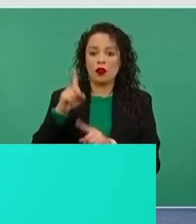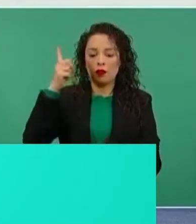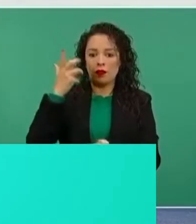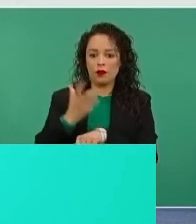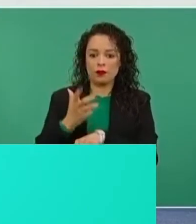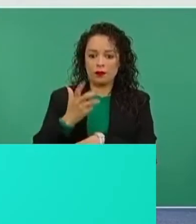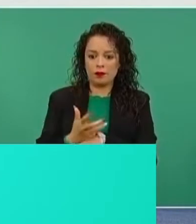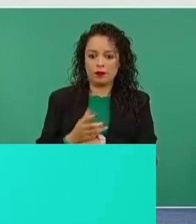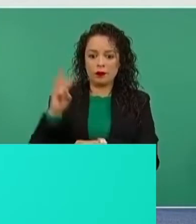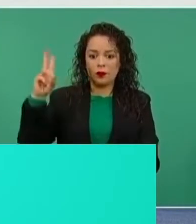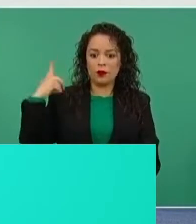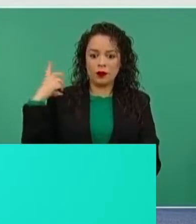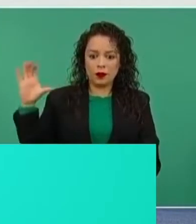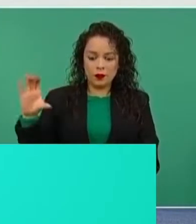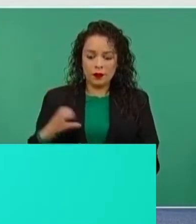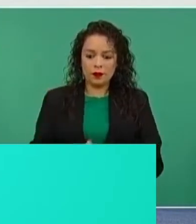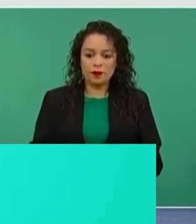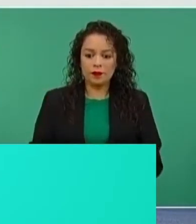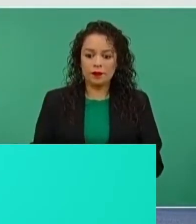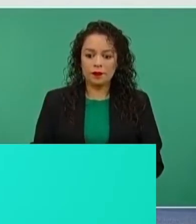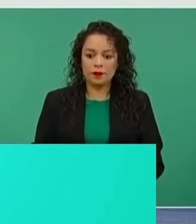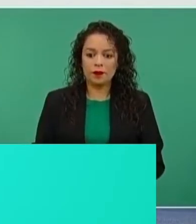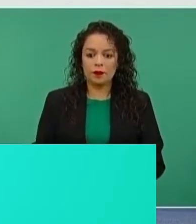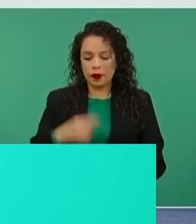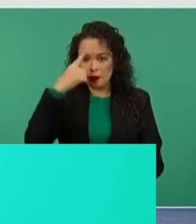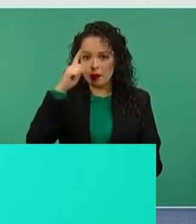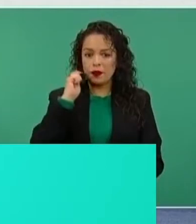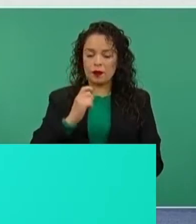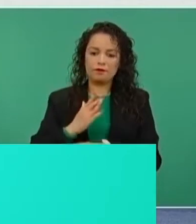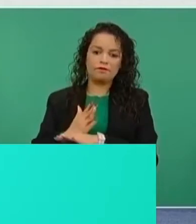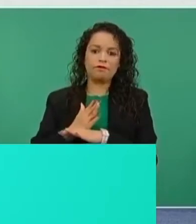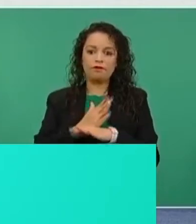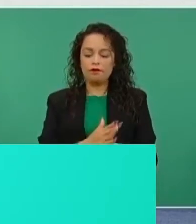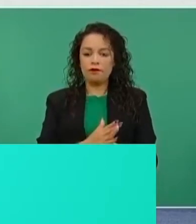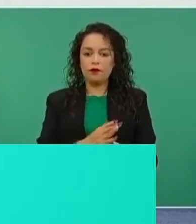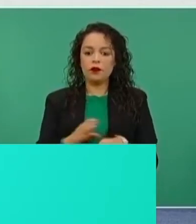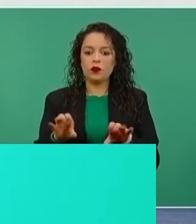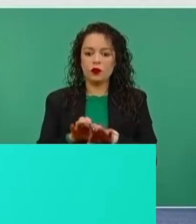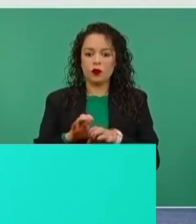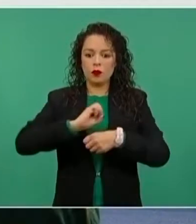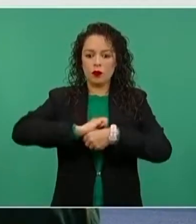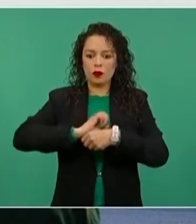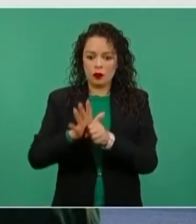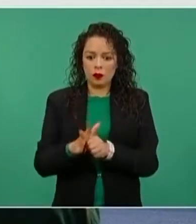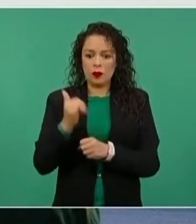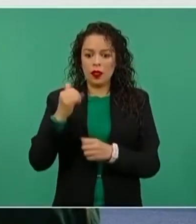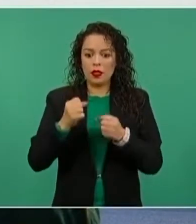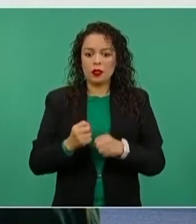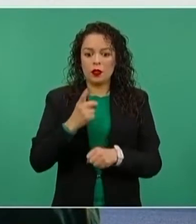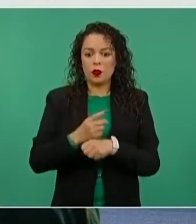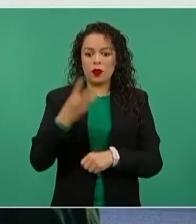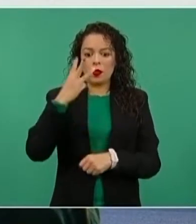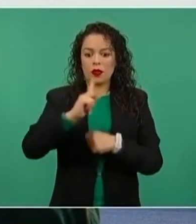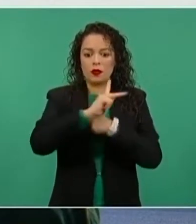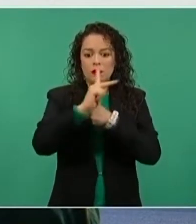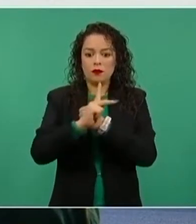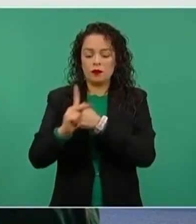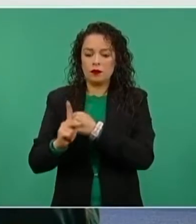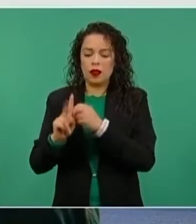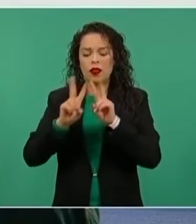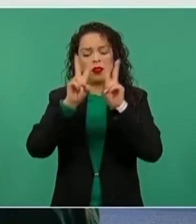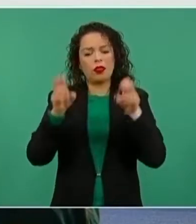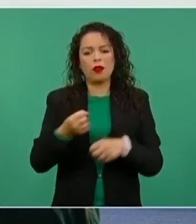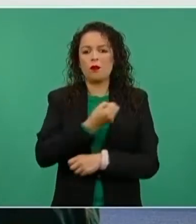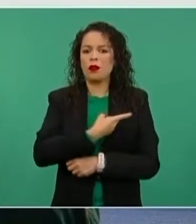principales es la cooperación para hacer frente al COVID-19 y la seguridad de los tres países en materia de